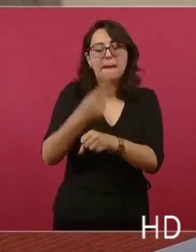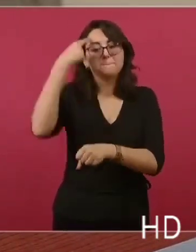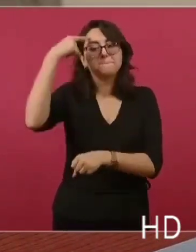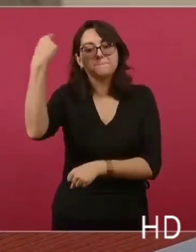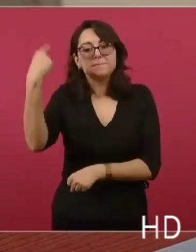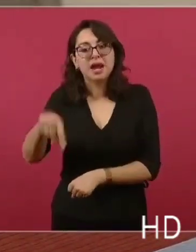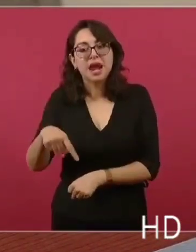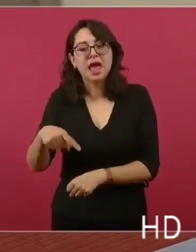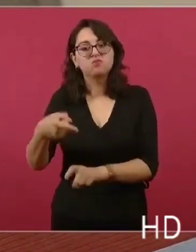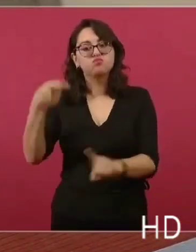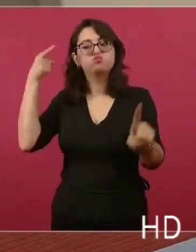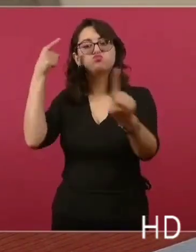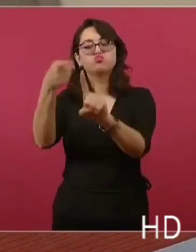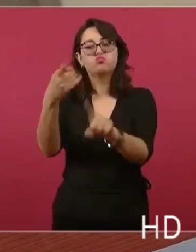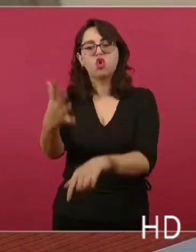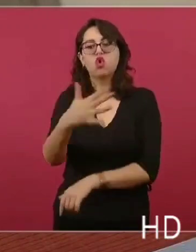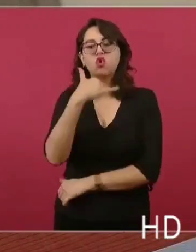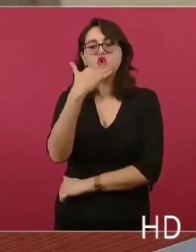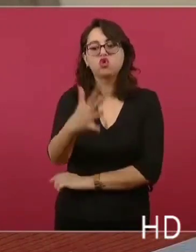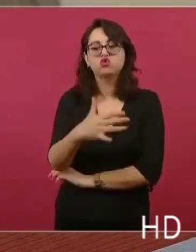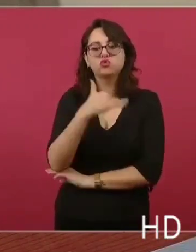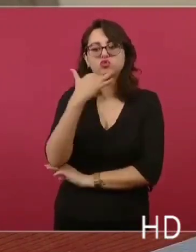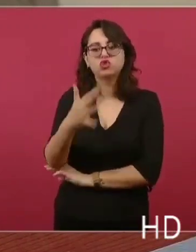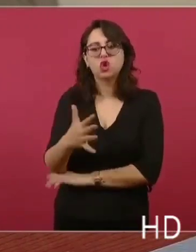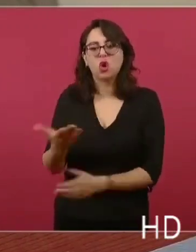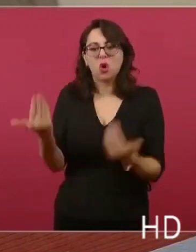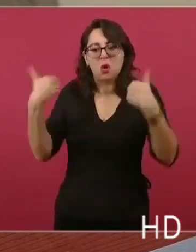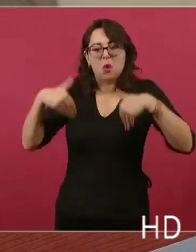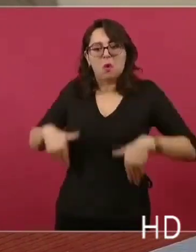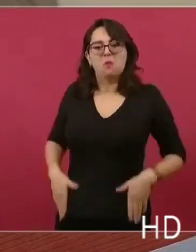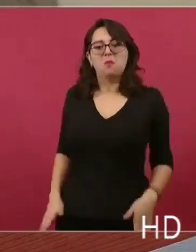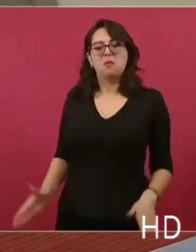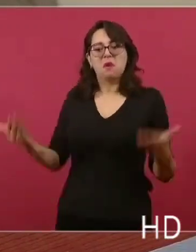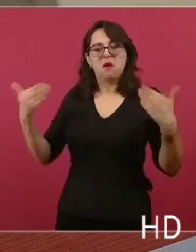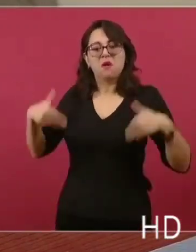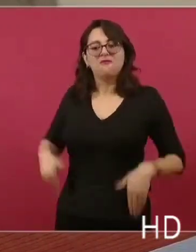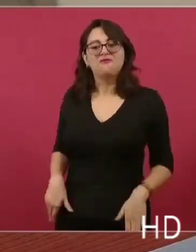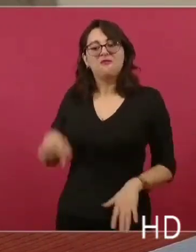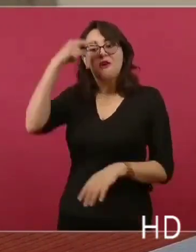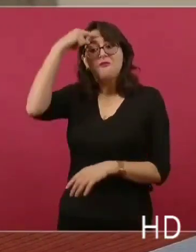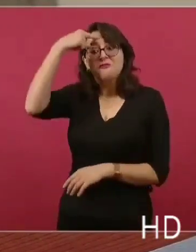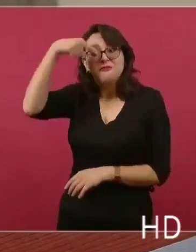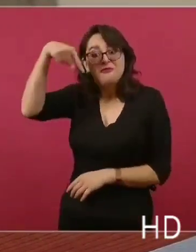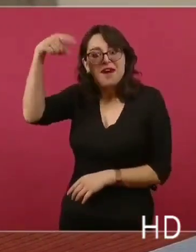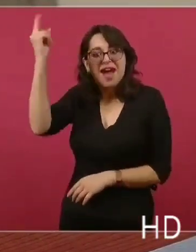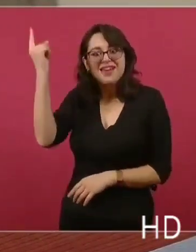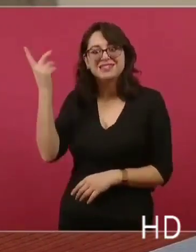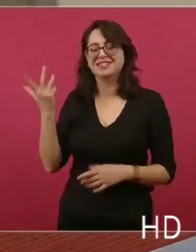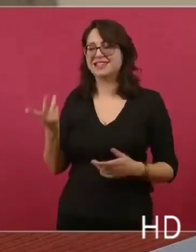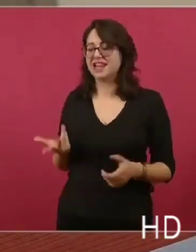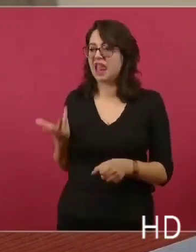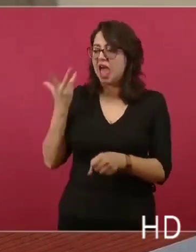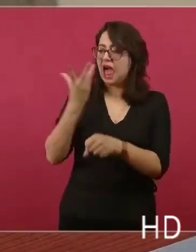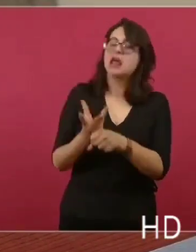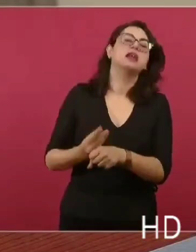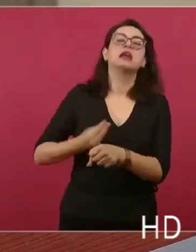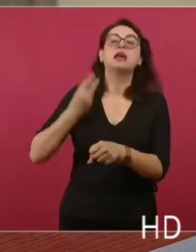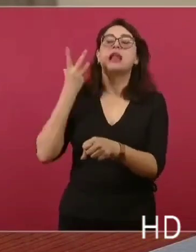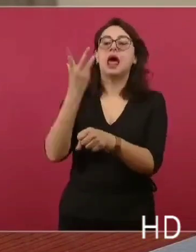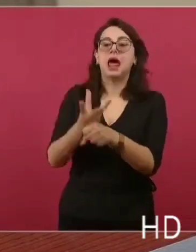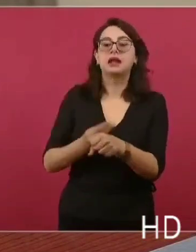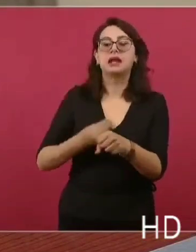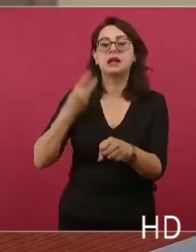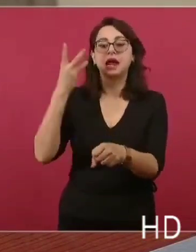Este es uno de los países del mundo en donde los neoliberales no solamente entregaron, trasladaron propiedad